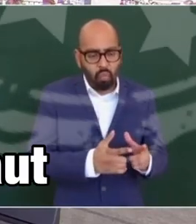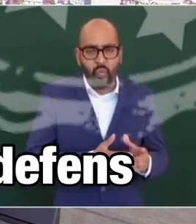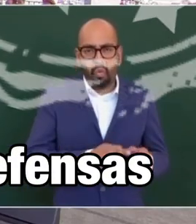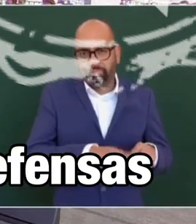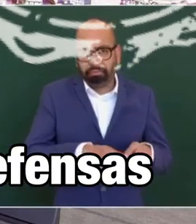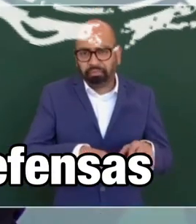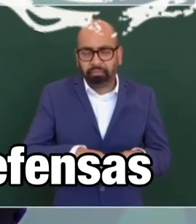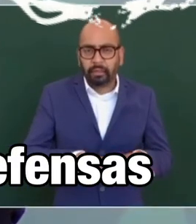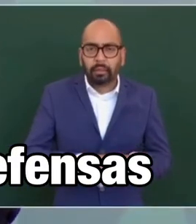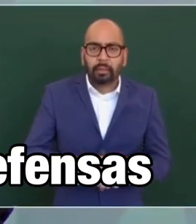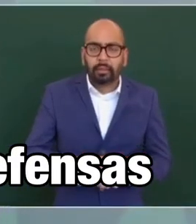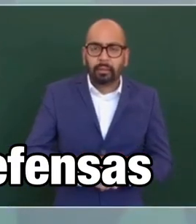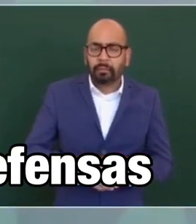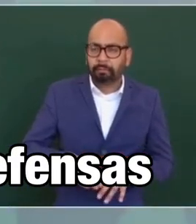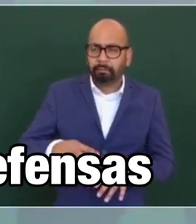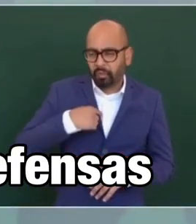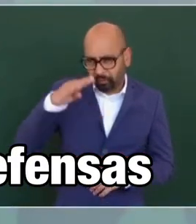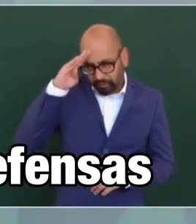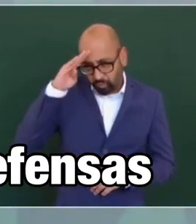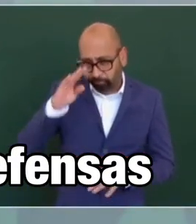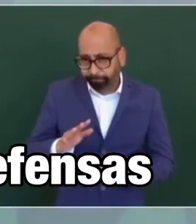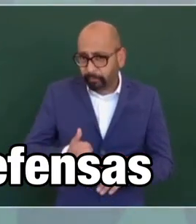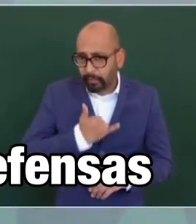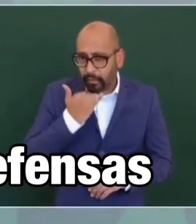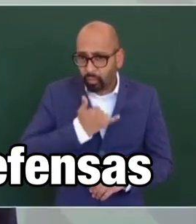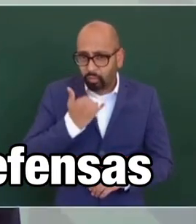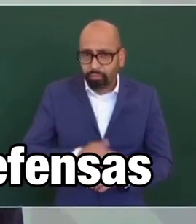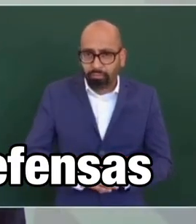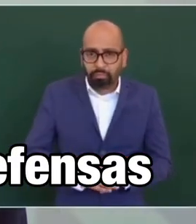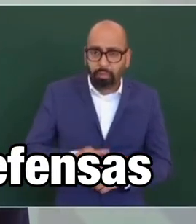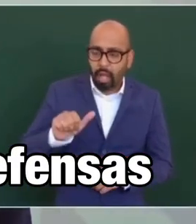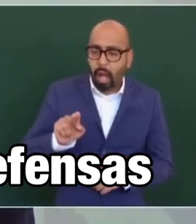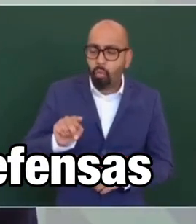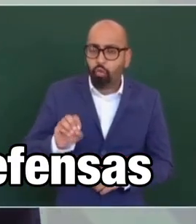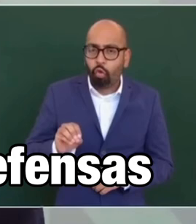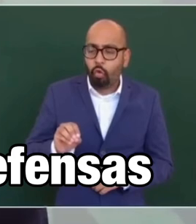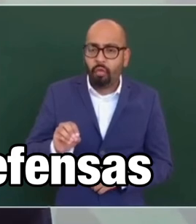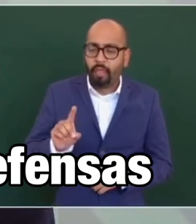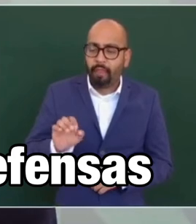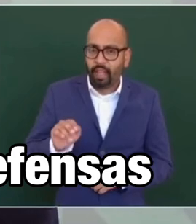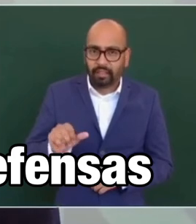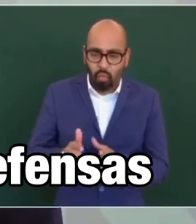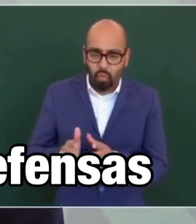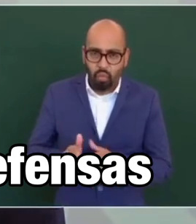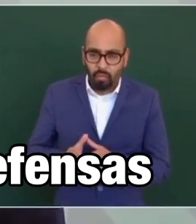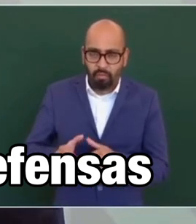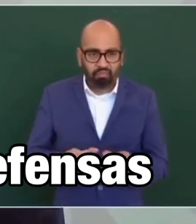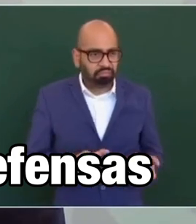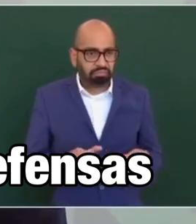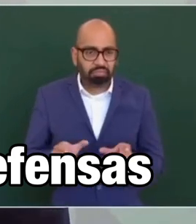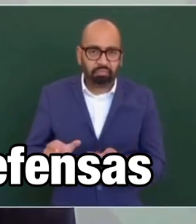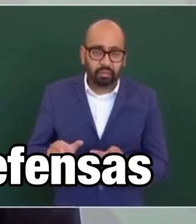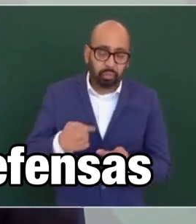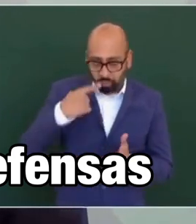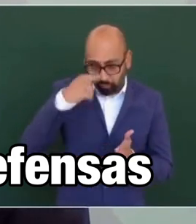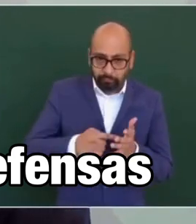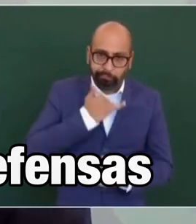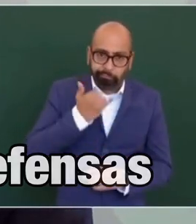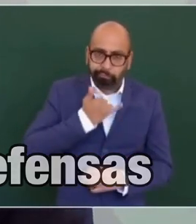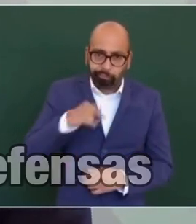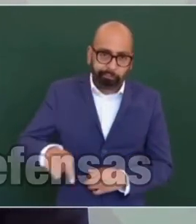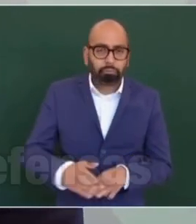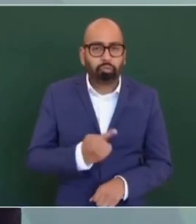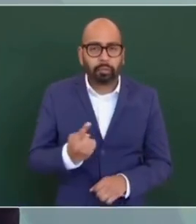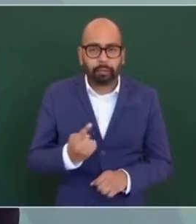Pienso que fue un error lo de las autodefensas, porque el Estado mexicano